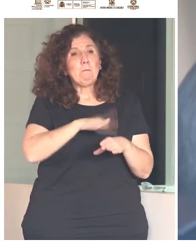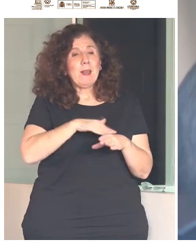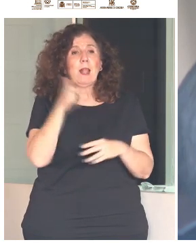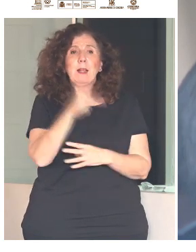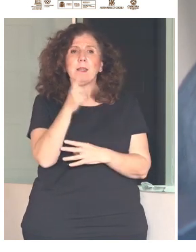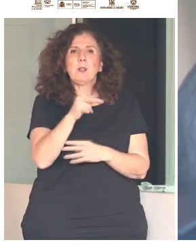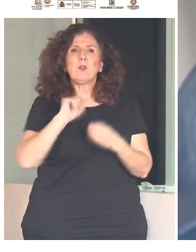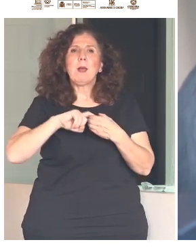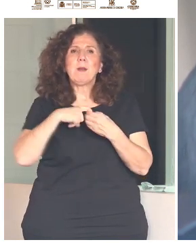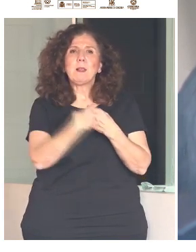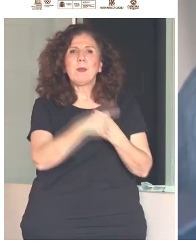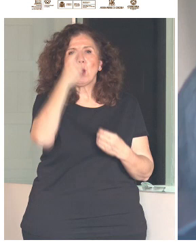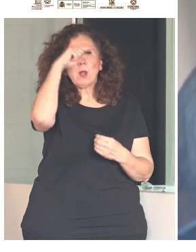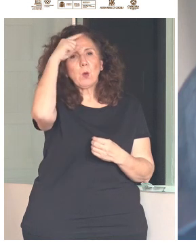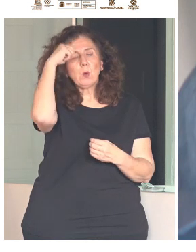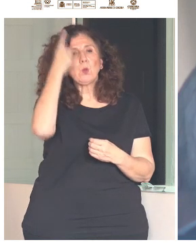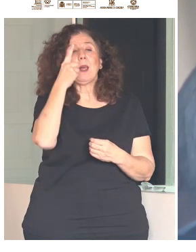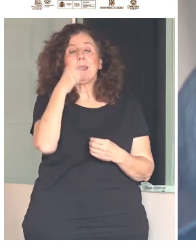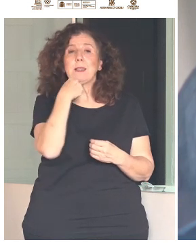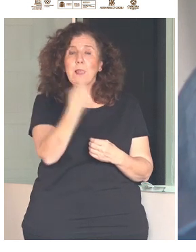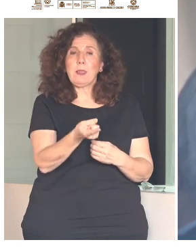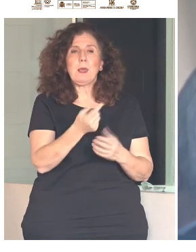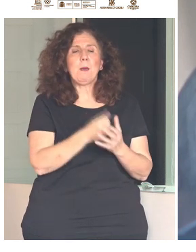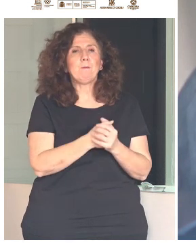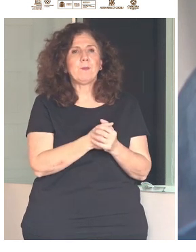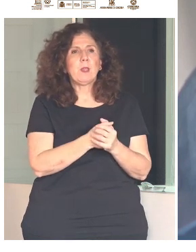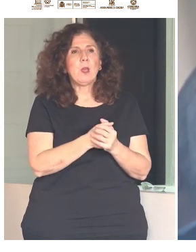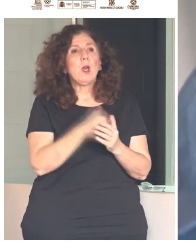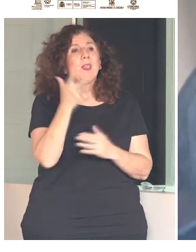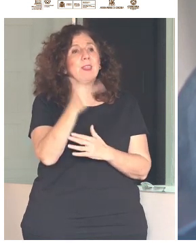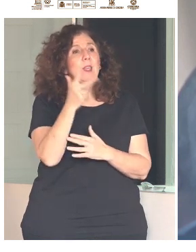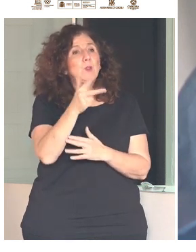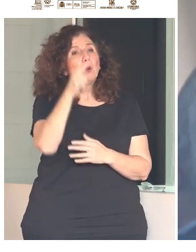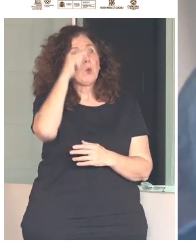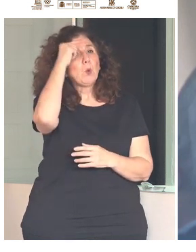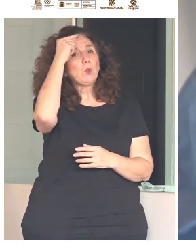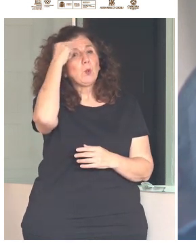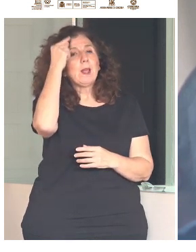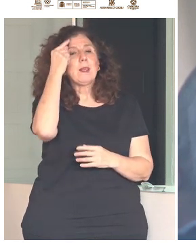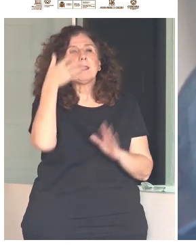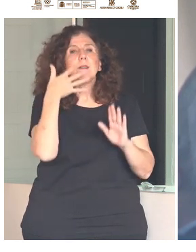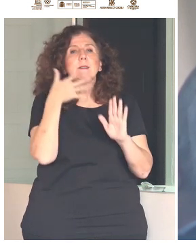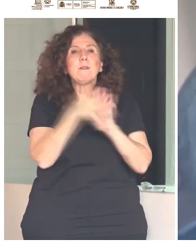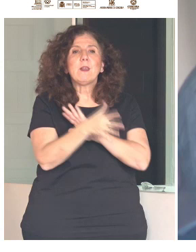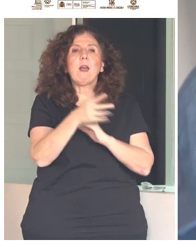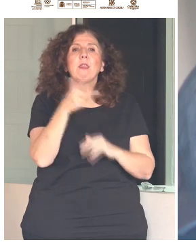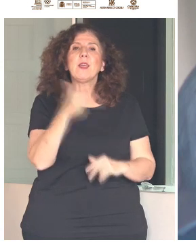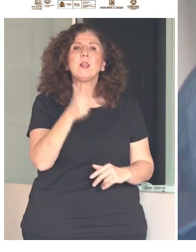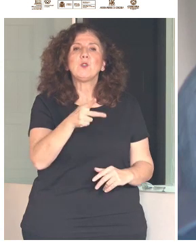cultura. Y en esta observación se decía que los derechos culturales son derechos humanos como los demás.